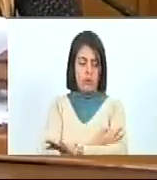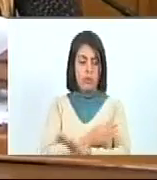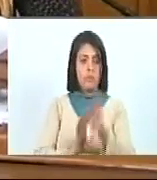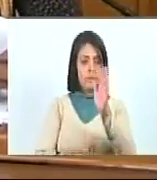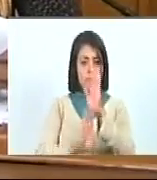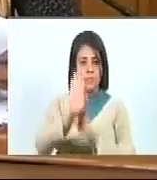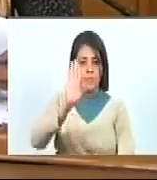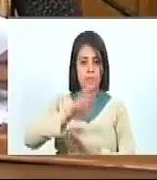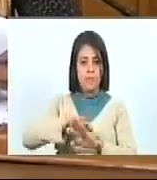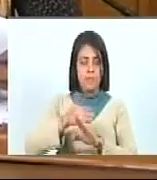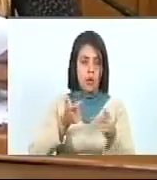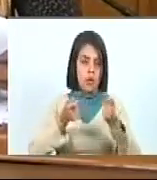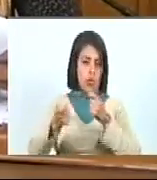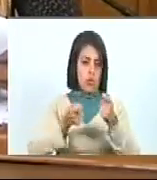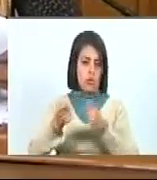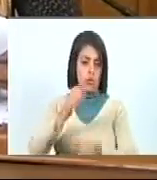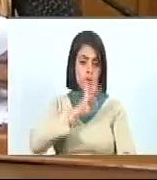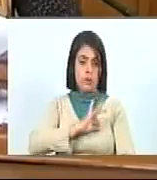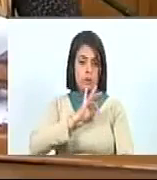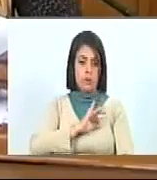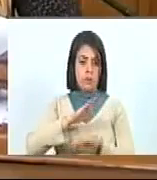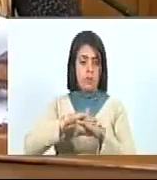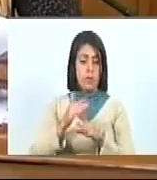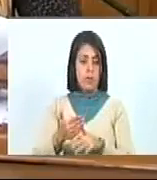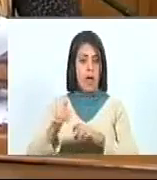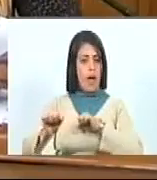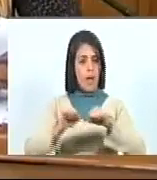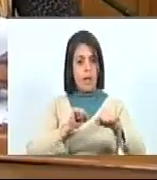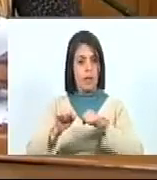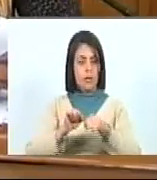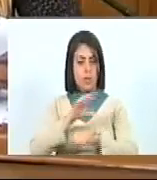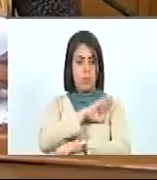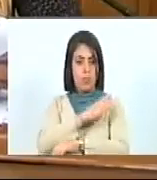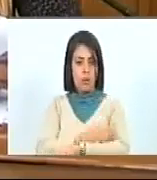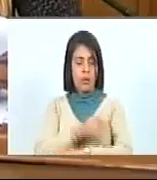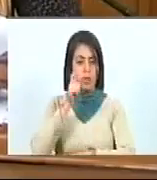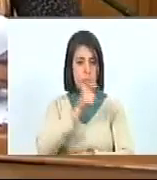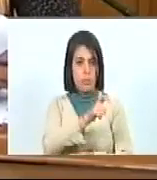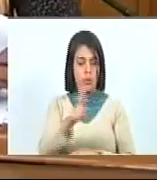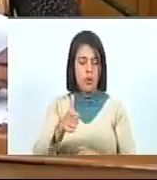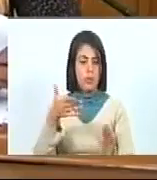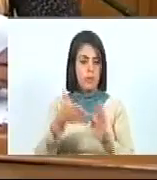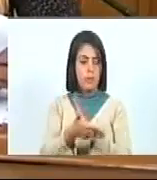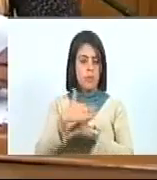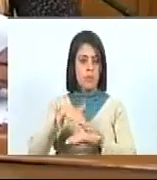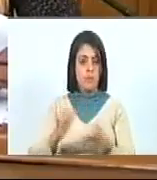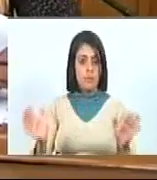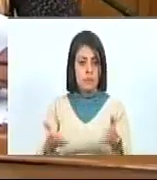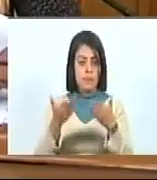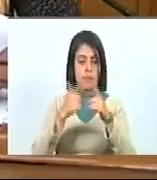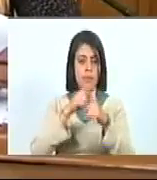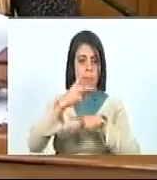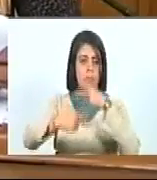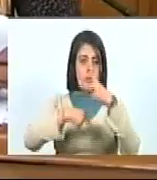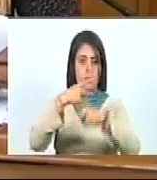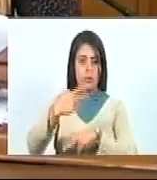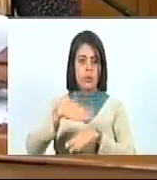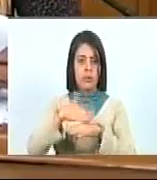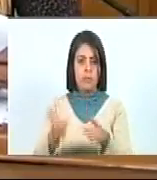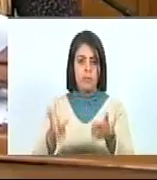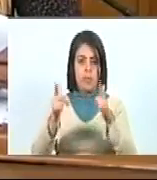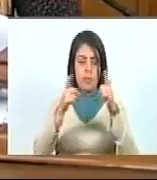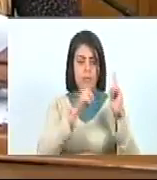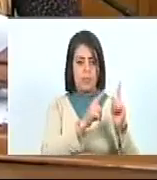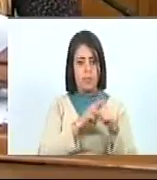desarrollar la Contraloría Social como ámbito de actuación del poder popular, mediante el impulso de procesos que